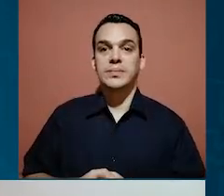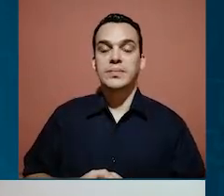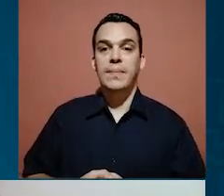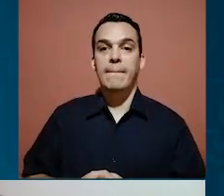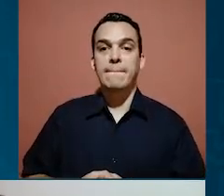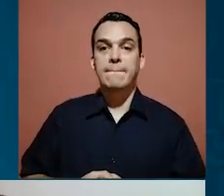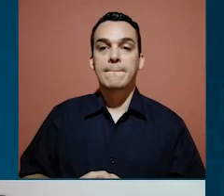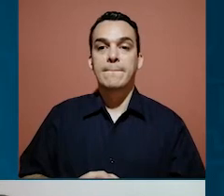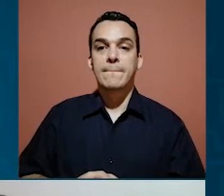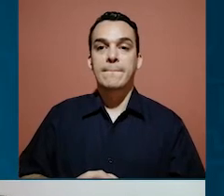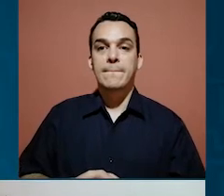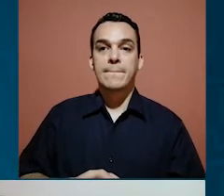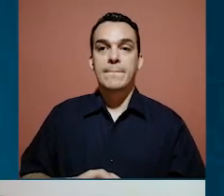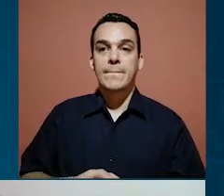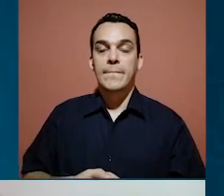a la instancia correspondiente.